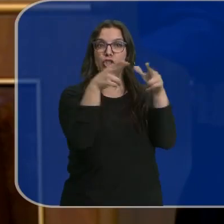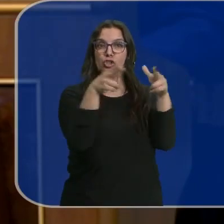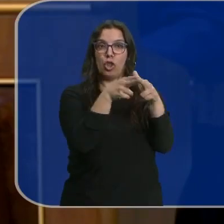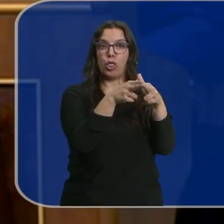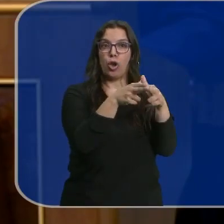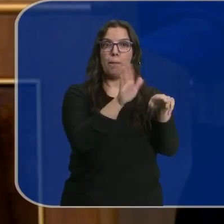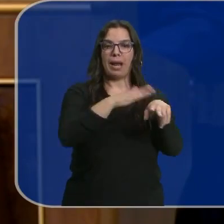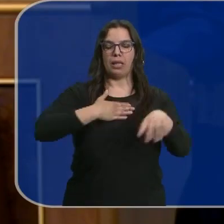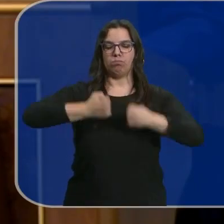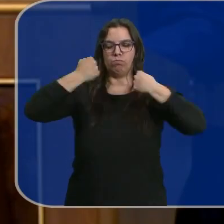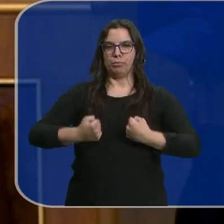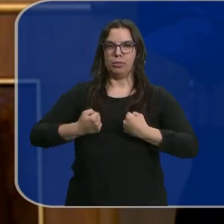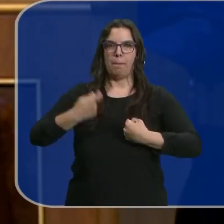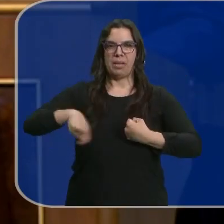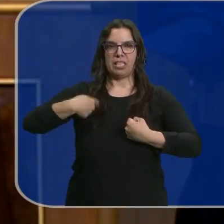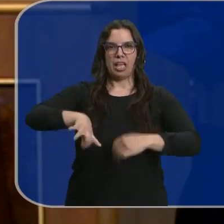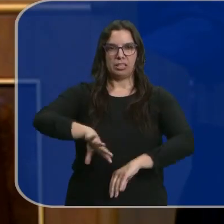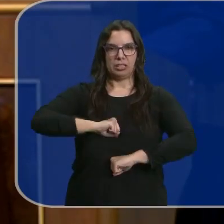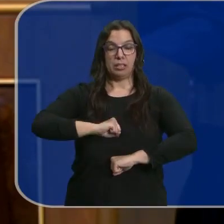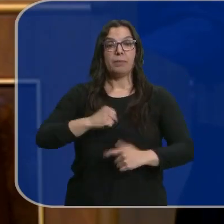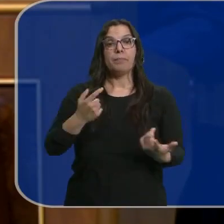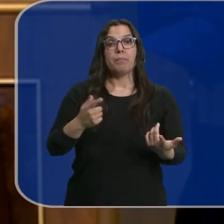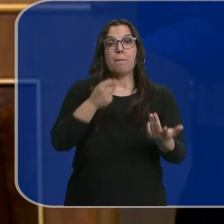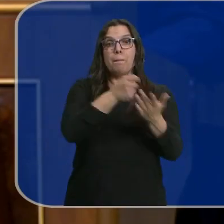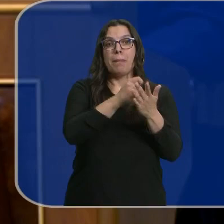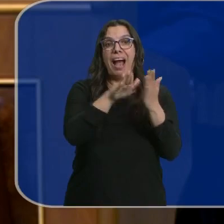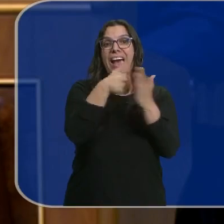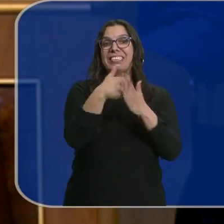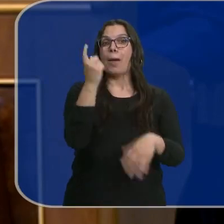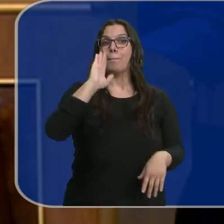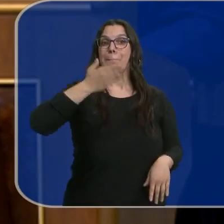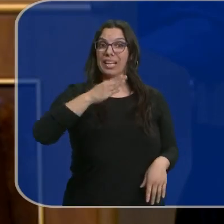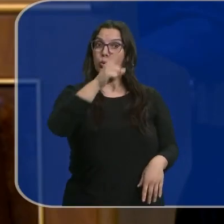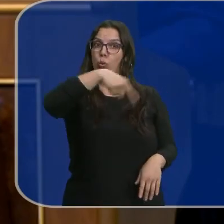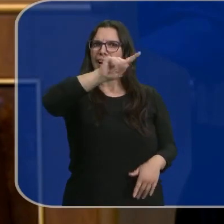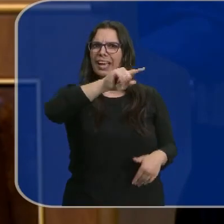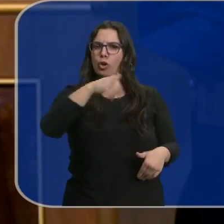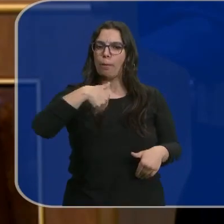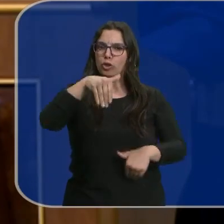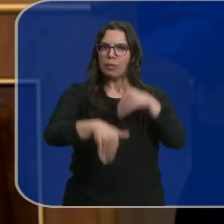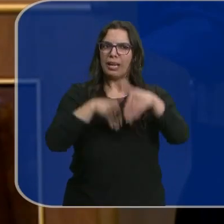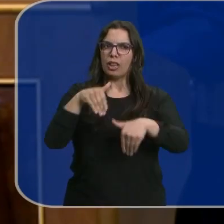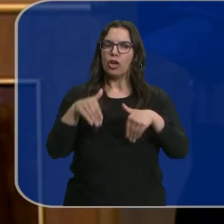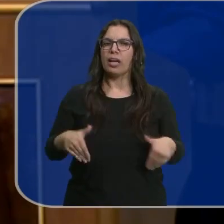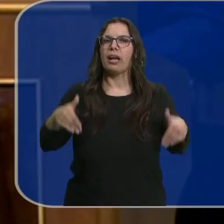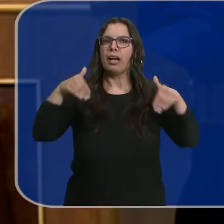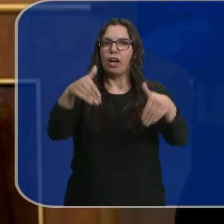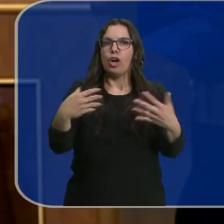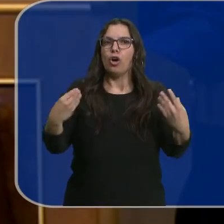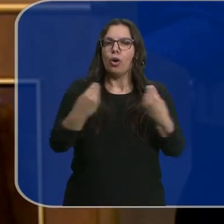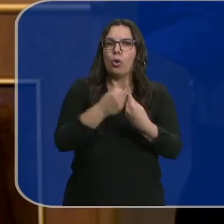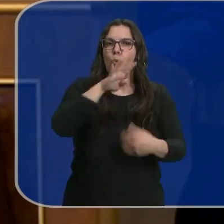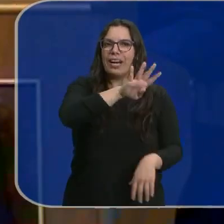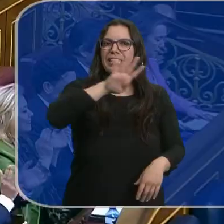usted se mantenga en la Moncloa. Paga incluso a Bildu. Bildu que se presenta a las próximas elecciones con